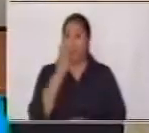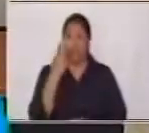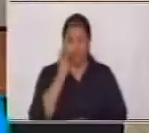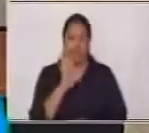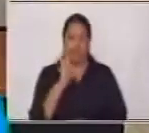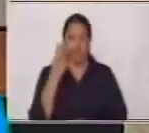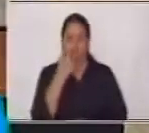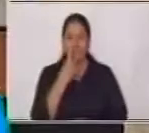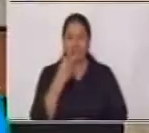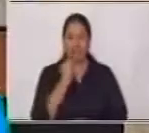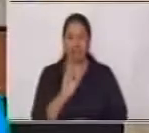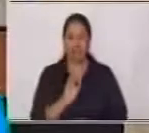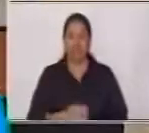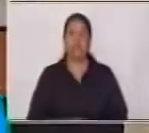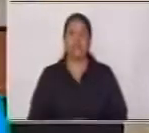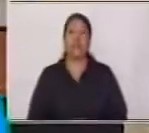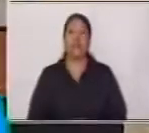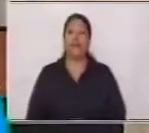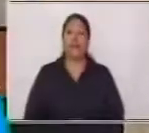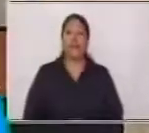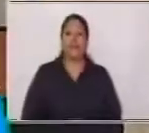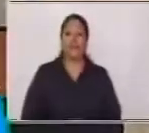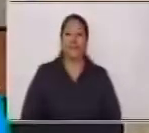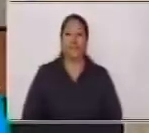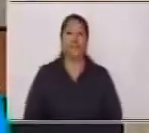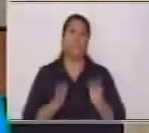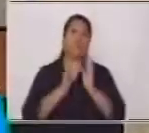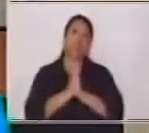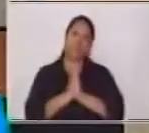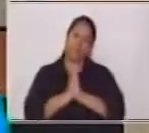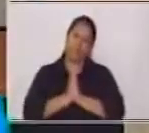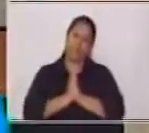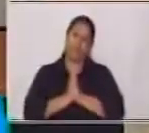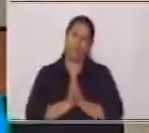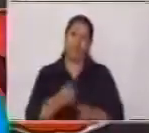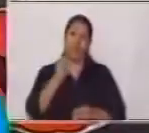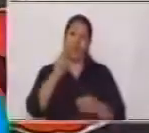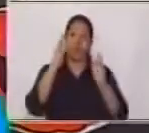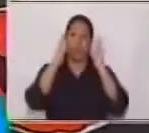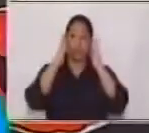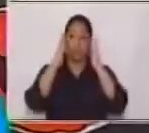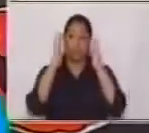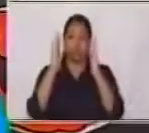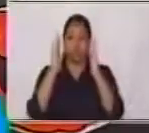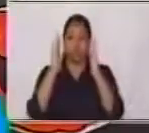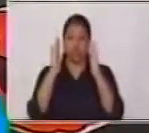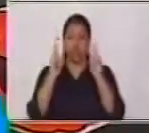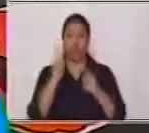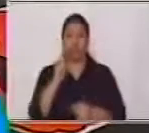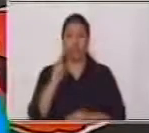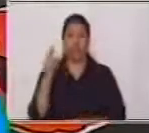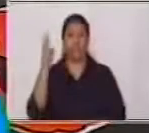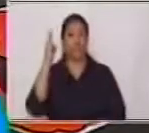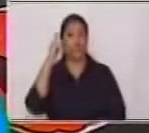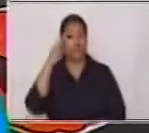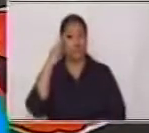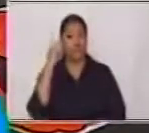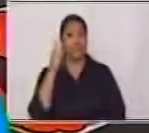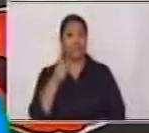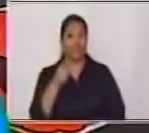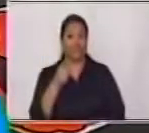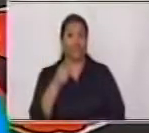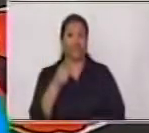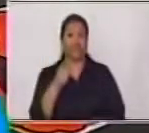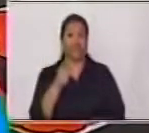Entonces, yo les voy a pedir, por favor, que escuchen muy bien Recordemos que tenemos que